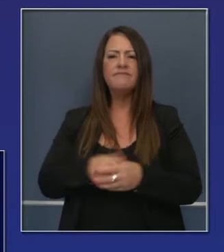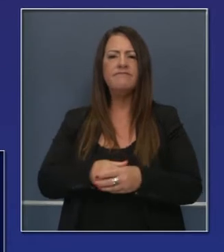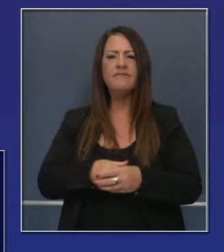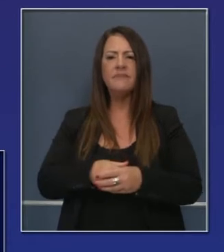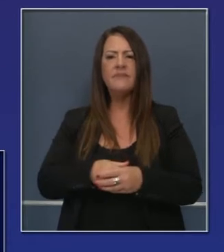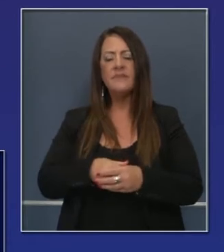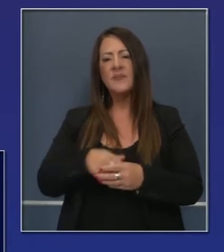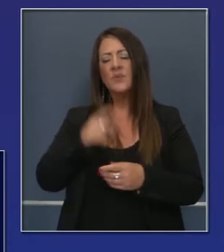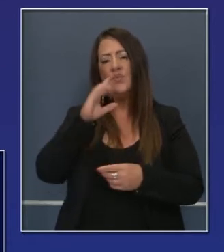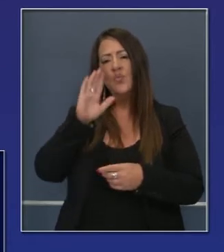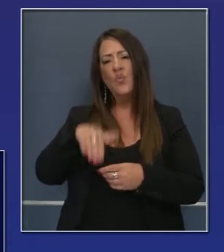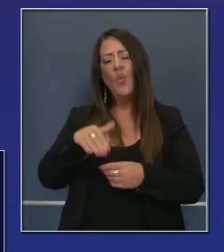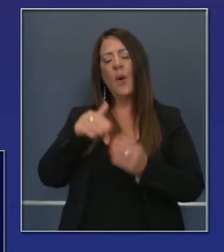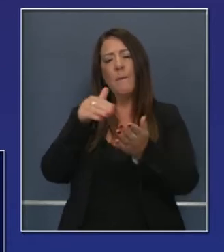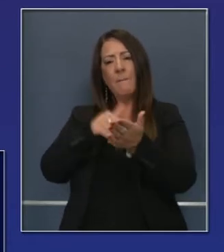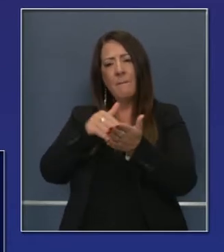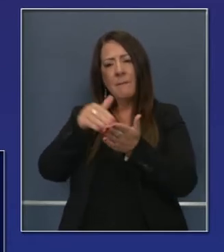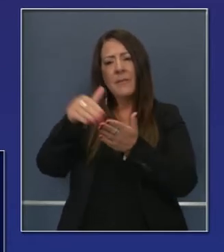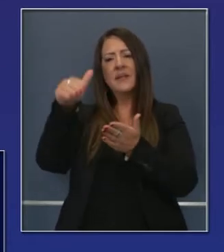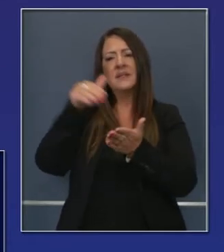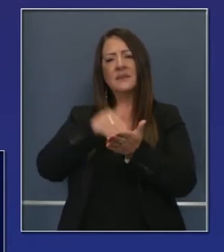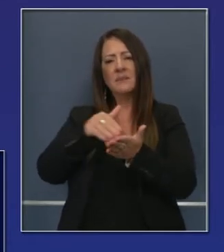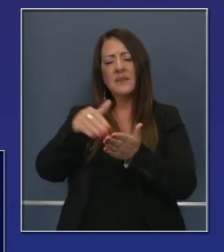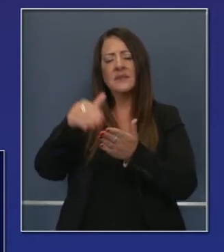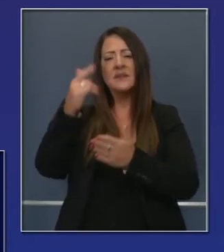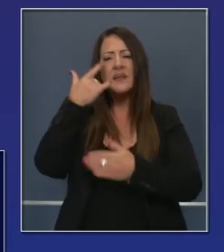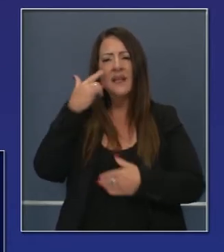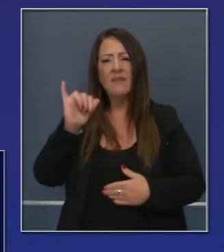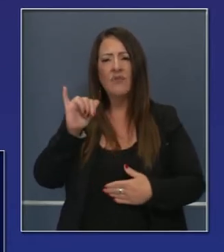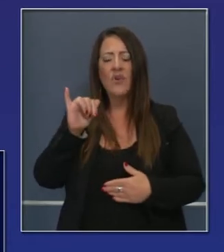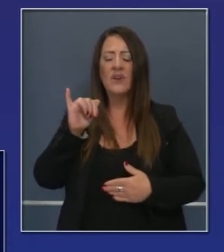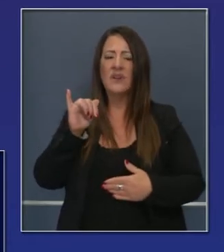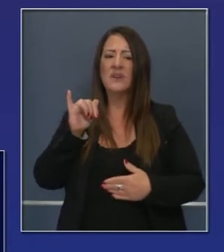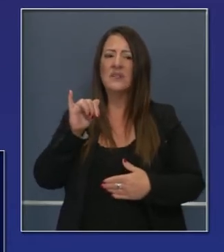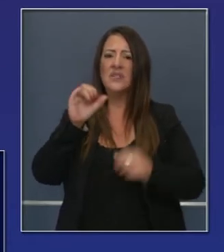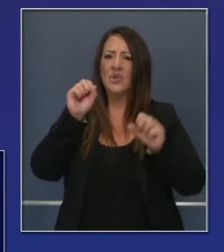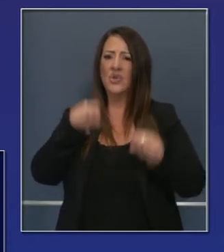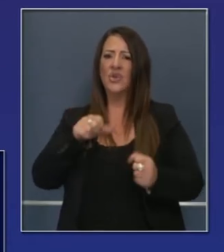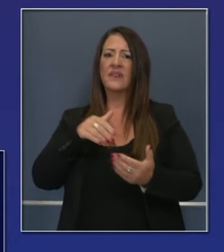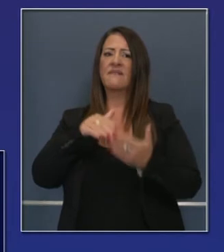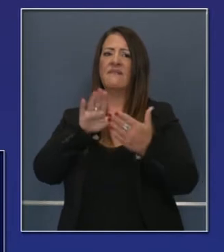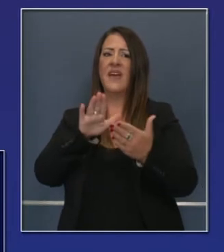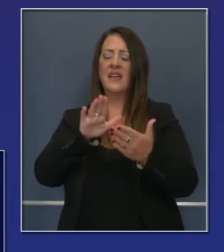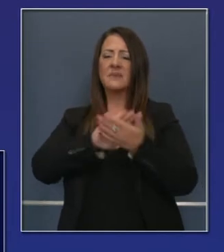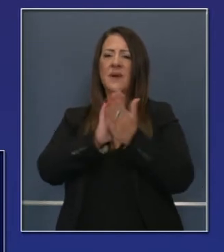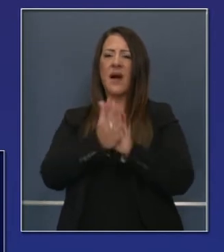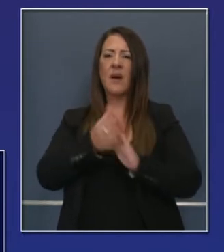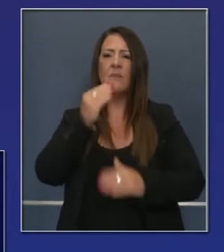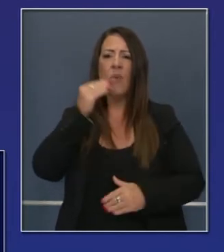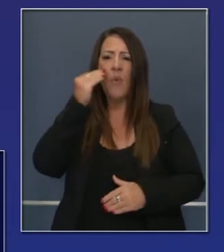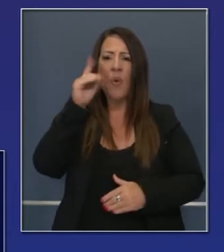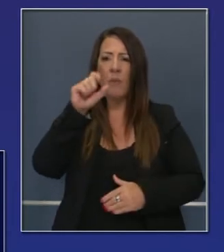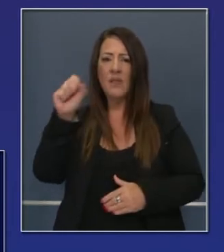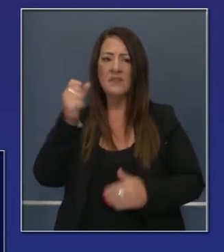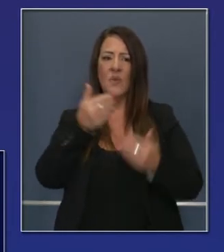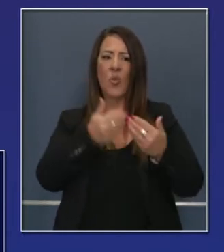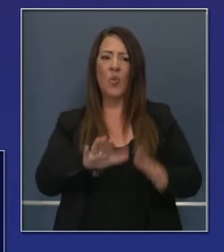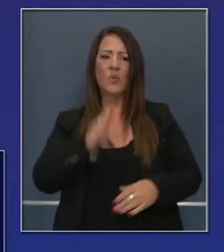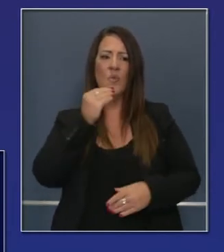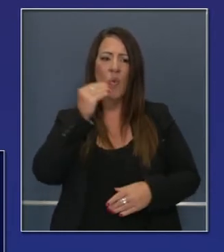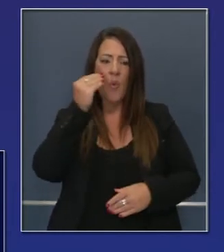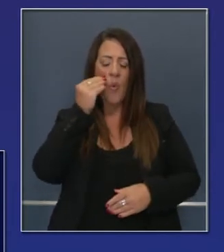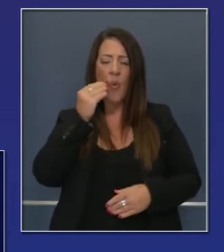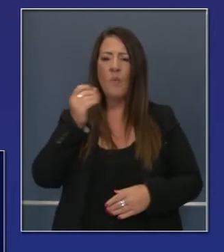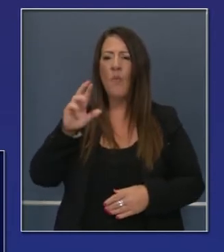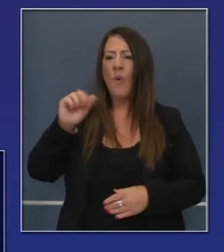sin hogar. Definitivamente estas dos cosas están conectadas, hay millones de personas en California que están bajo riesgo de ser desalojados de sus